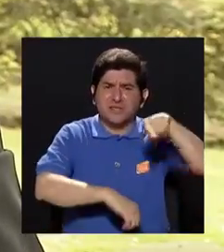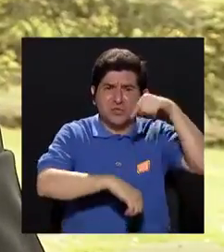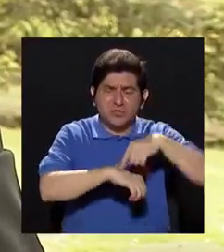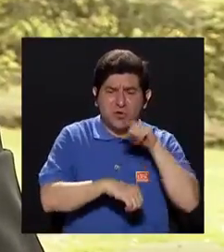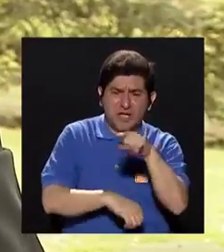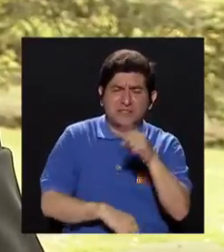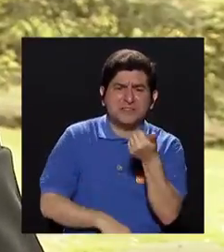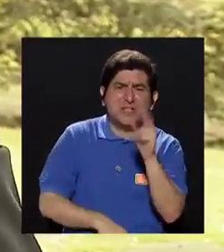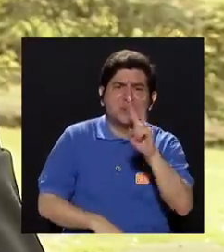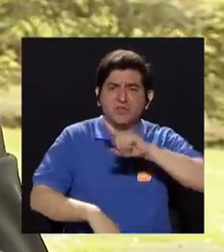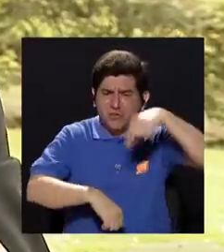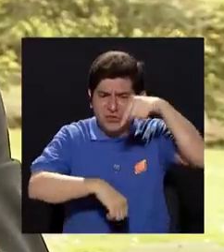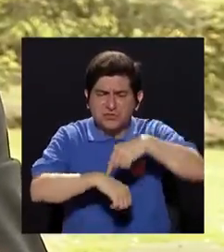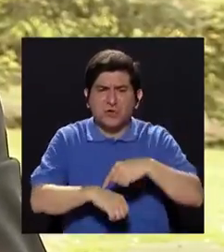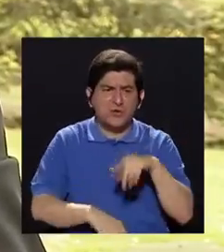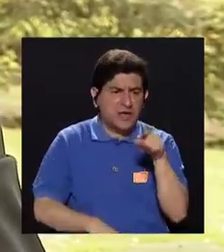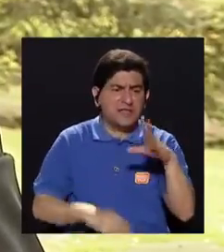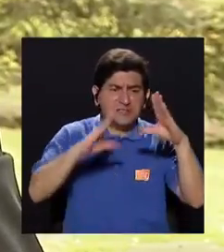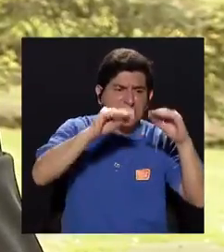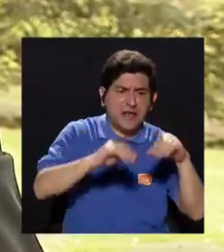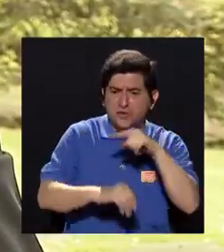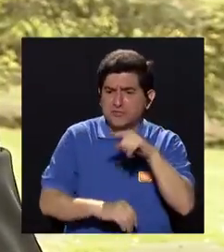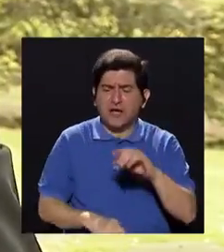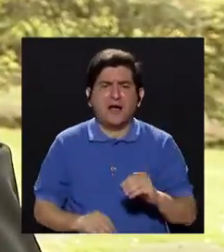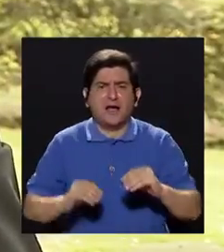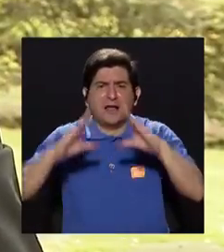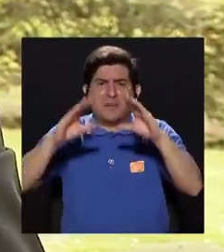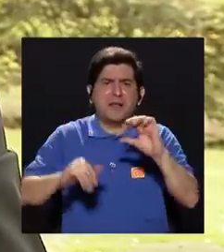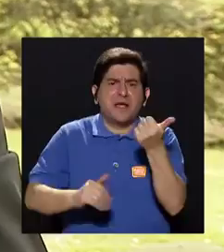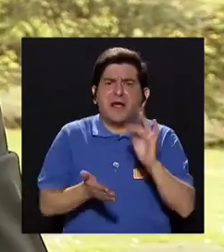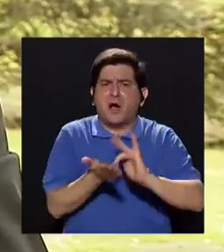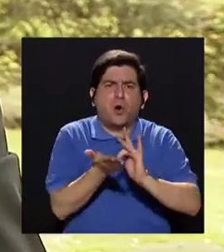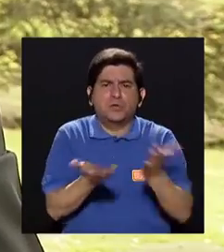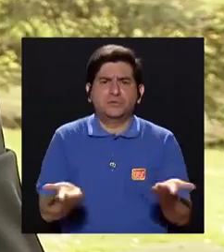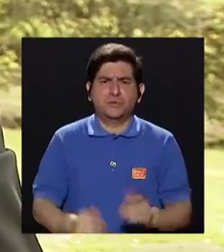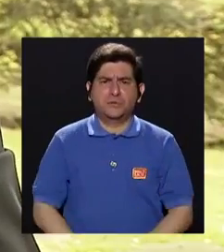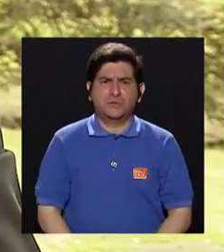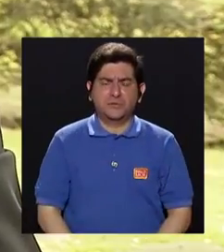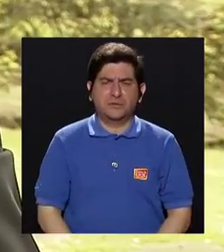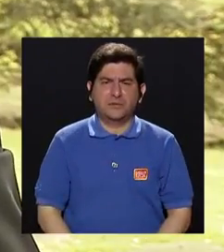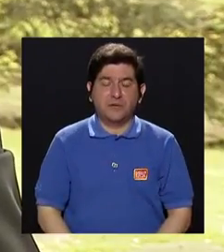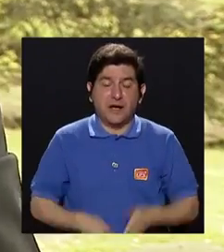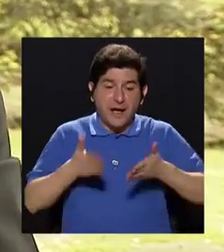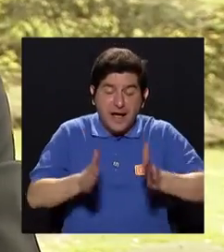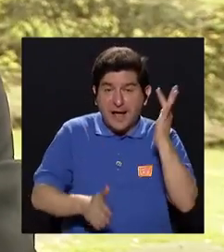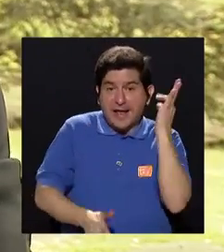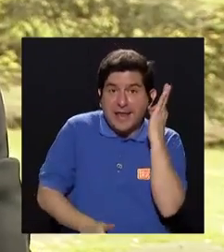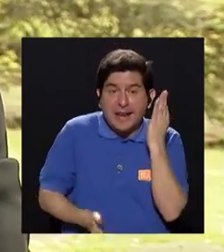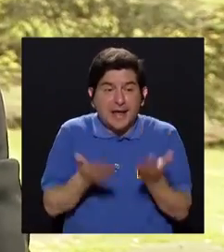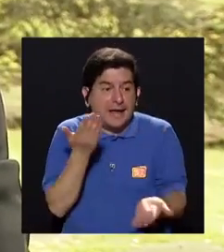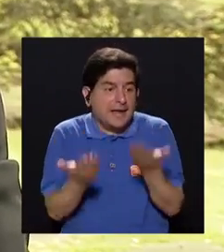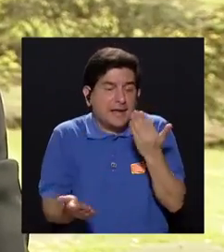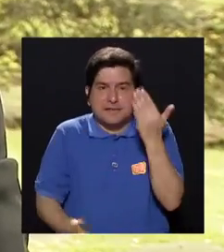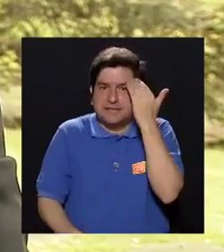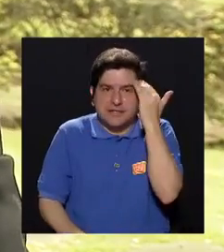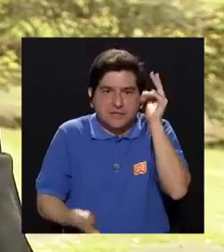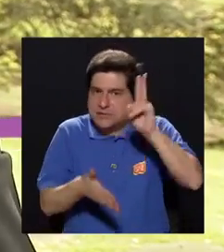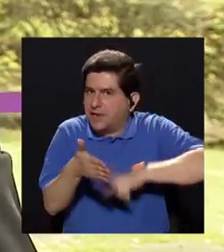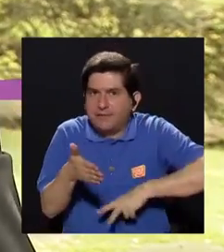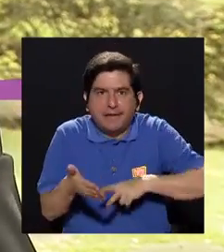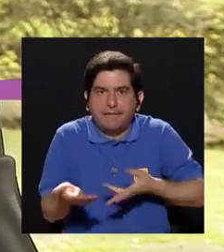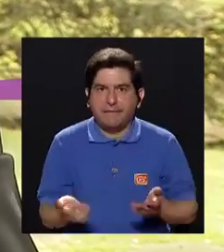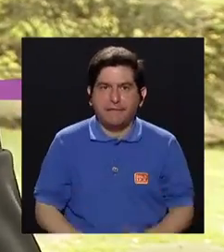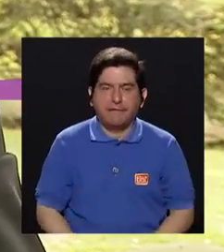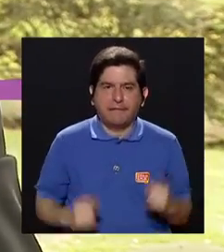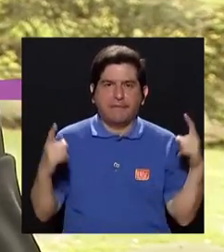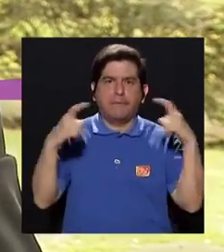cada 12 horas, este se lo toma en la noche, este en la mañana, pero resulta entonces además que la hija no sabe leer, entonces se